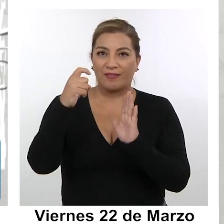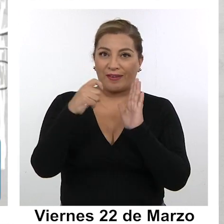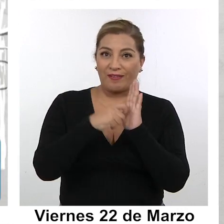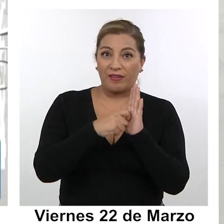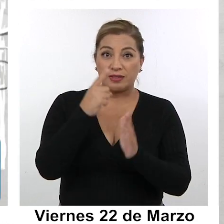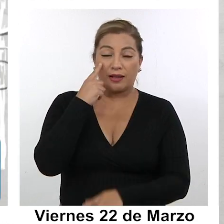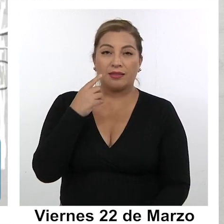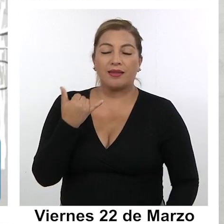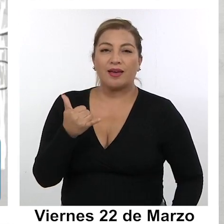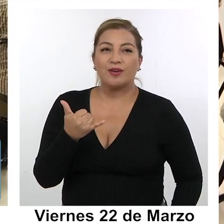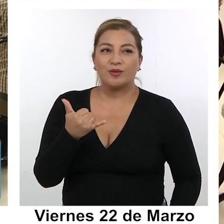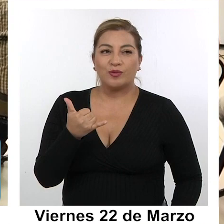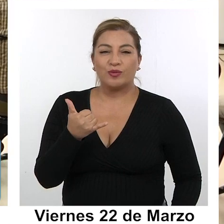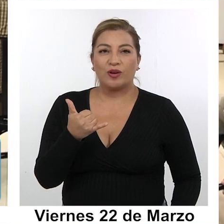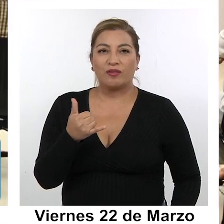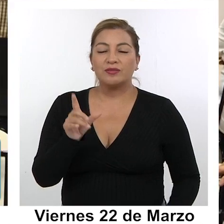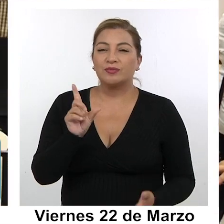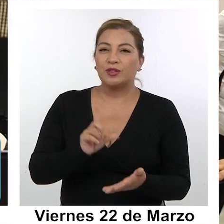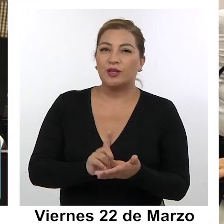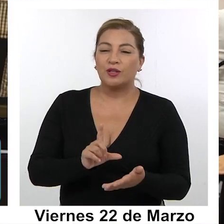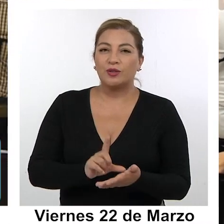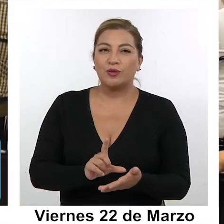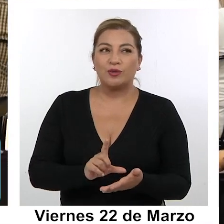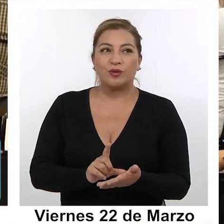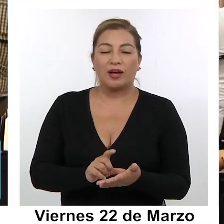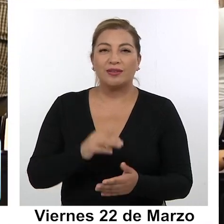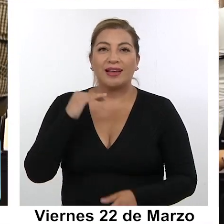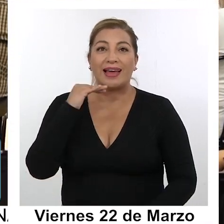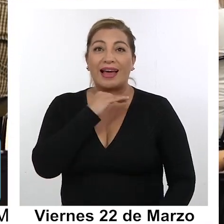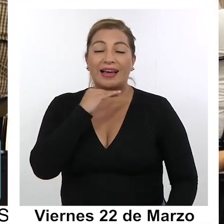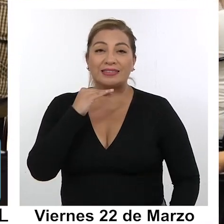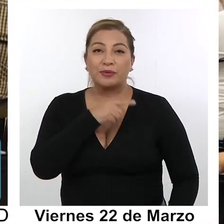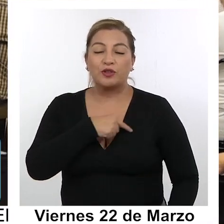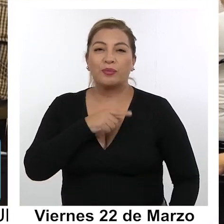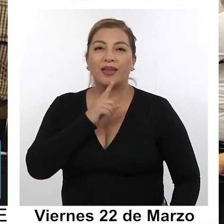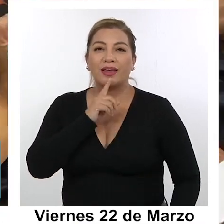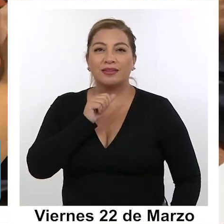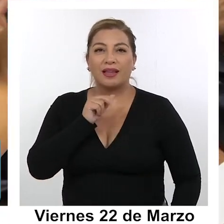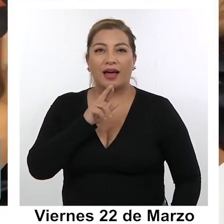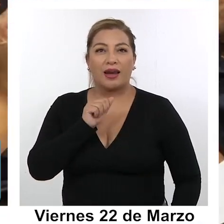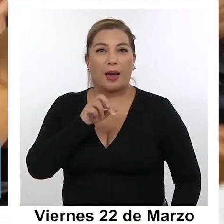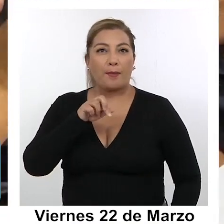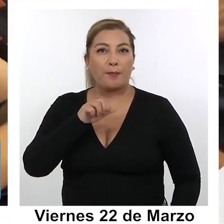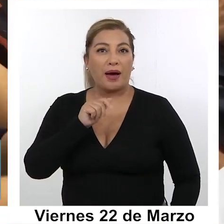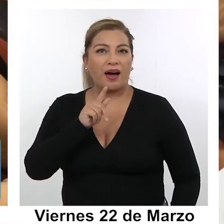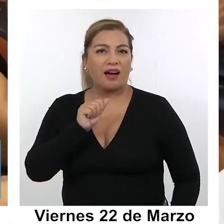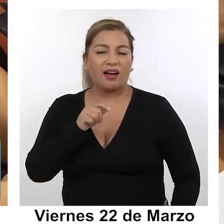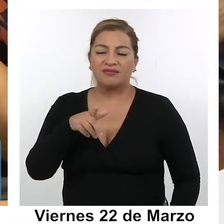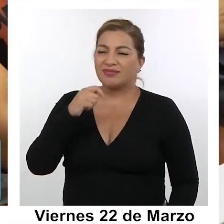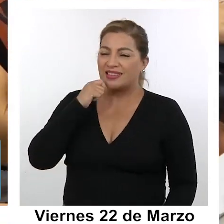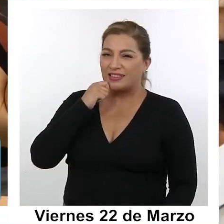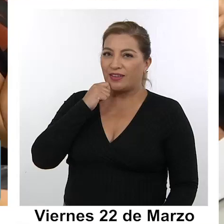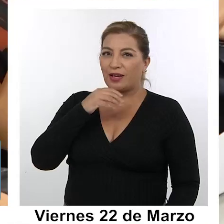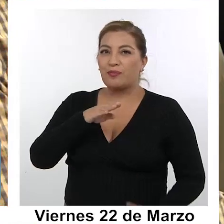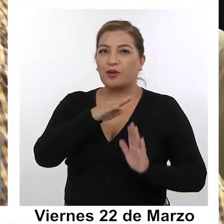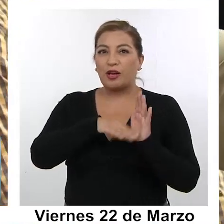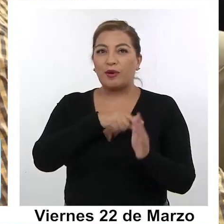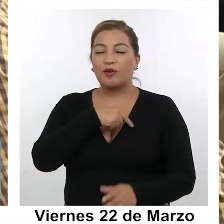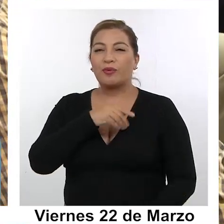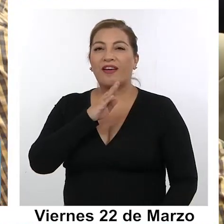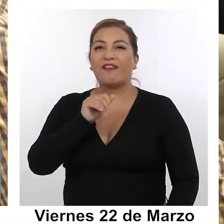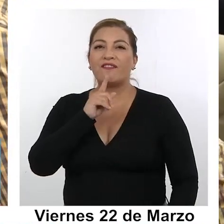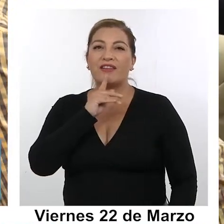este jueves en el recinto de la aceleradora de proyectos Tarapaca. Se trata de El Bastidor,